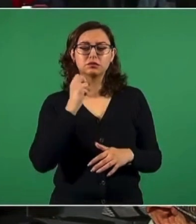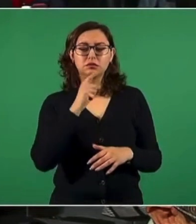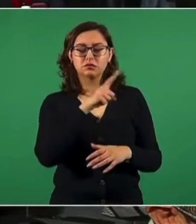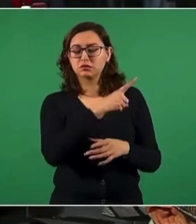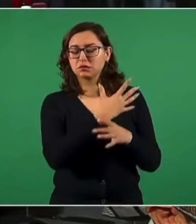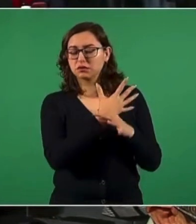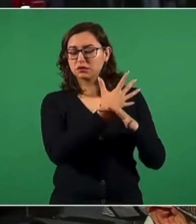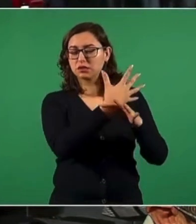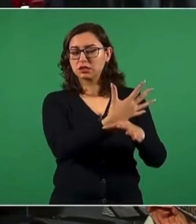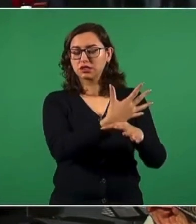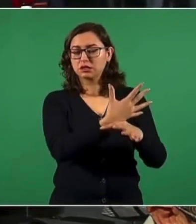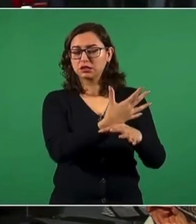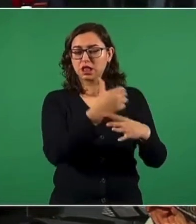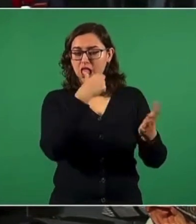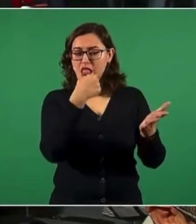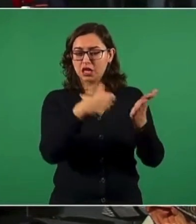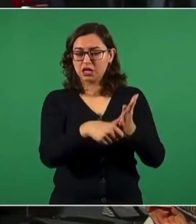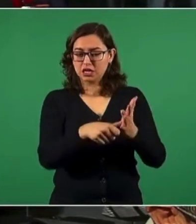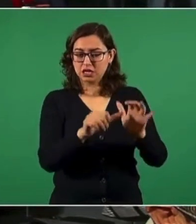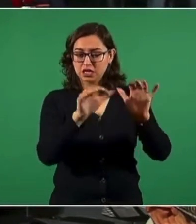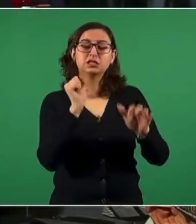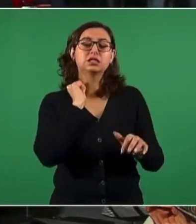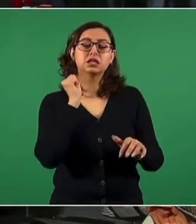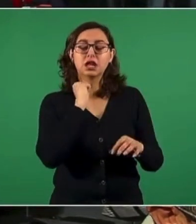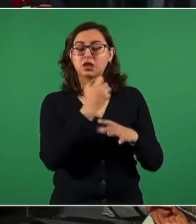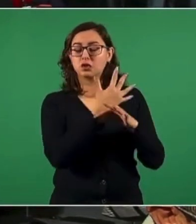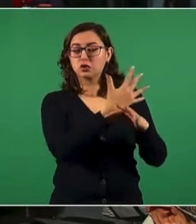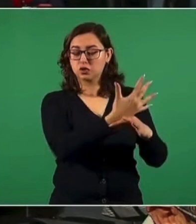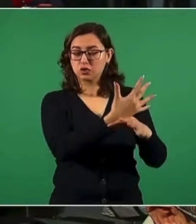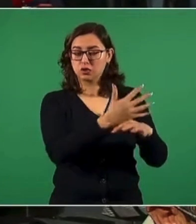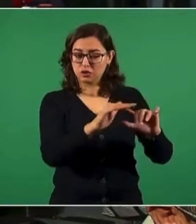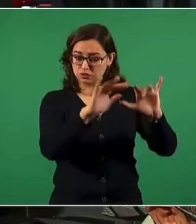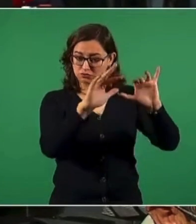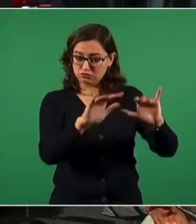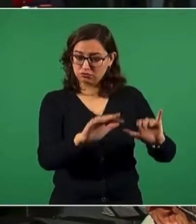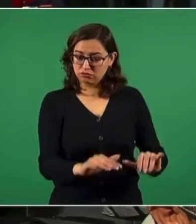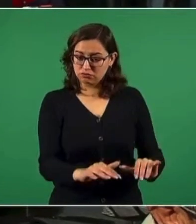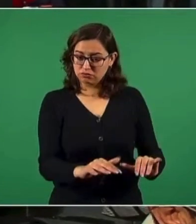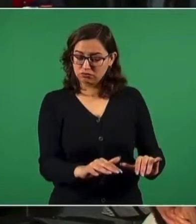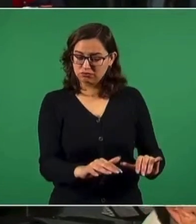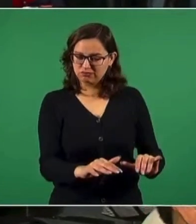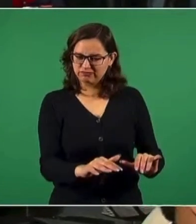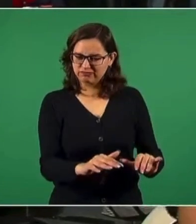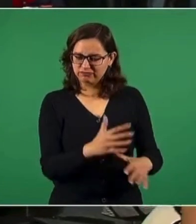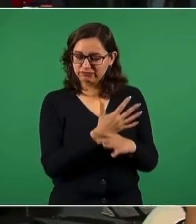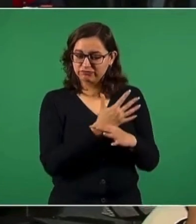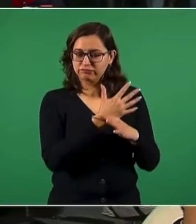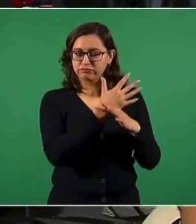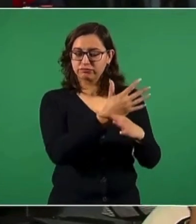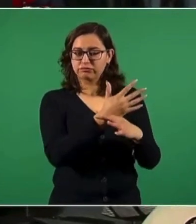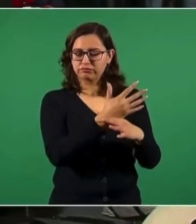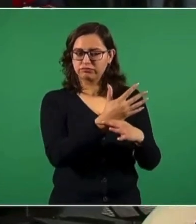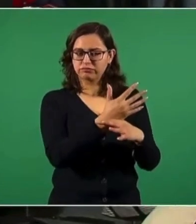señalan los senadores encabezados por Ted Cruz, señalan que